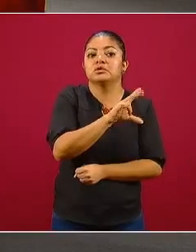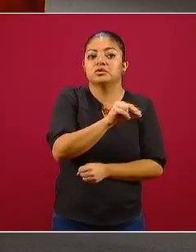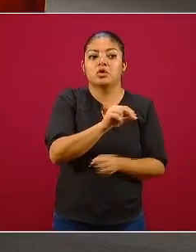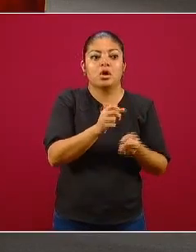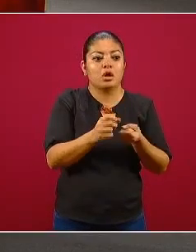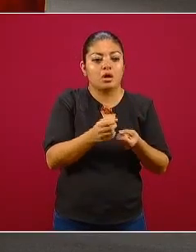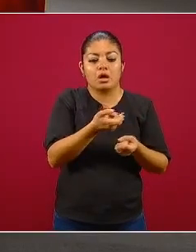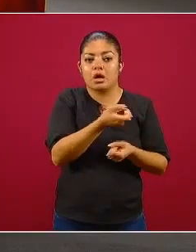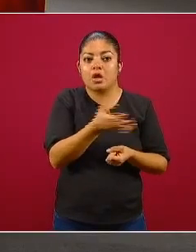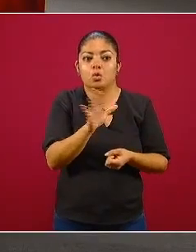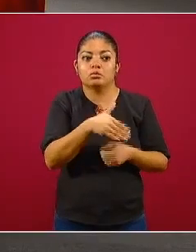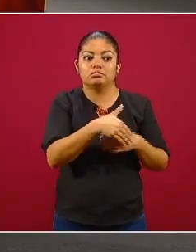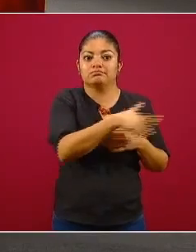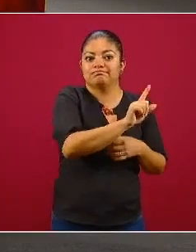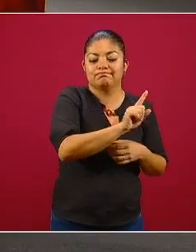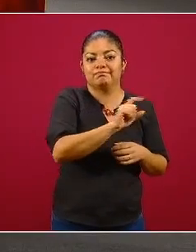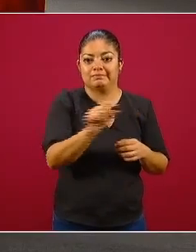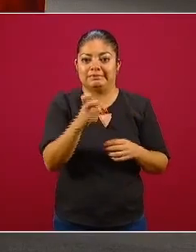presentar. La siguiente.